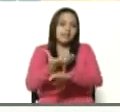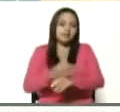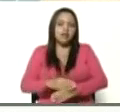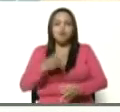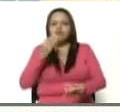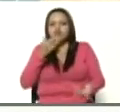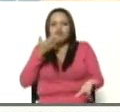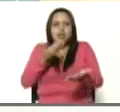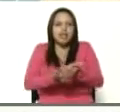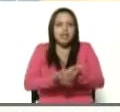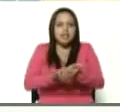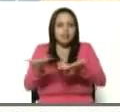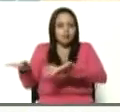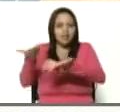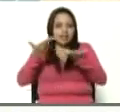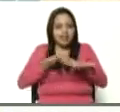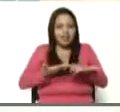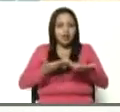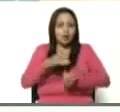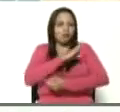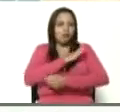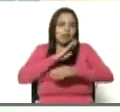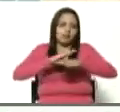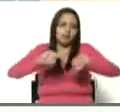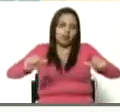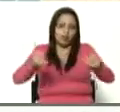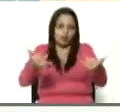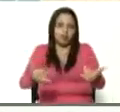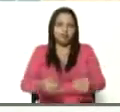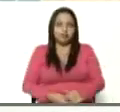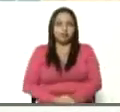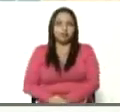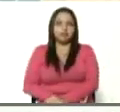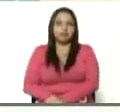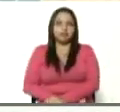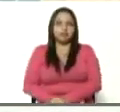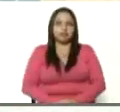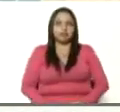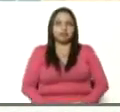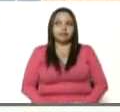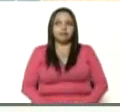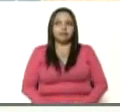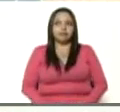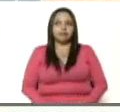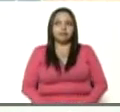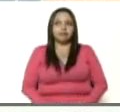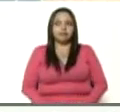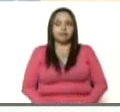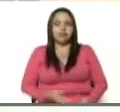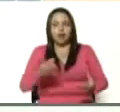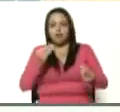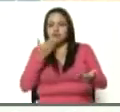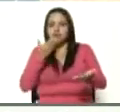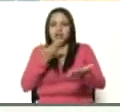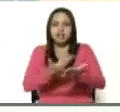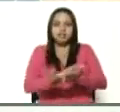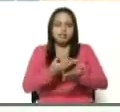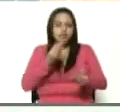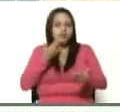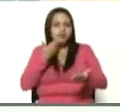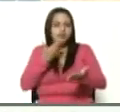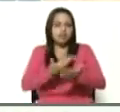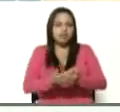por entregarnos nuestra titularidad de tierra. Acá está, esto es tuyo. Muchas gracias. Adelante. Muchas gracias.